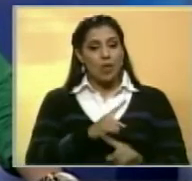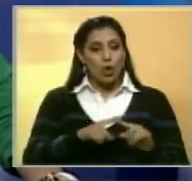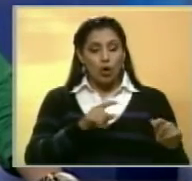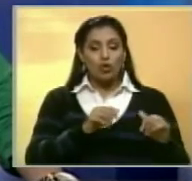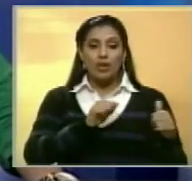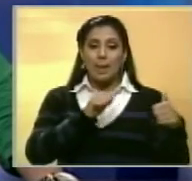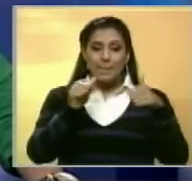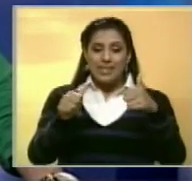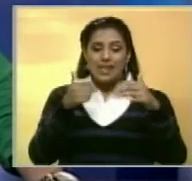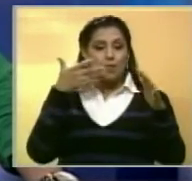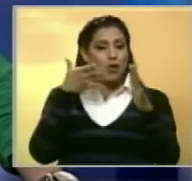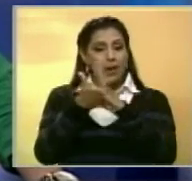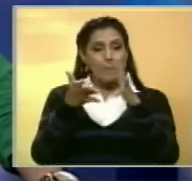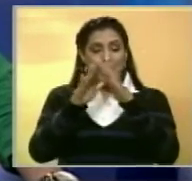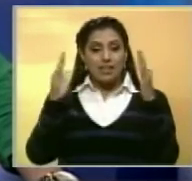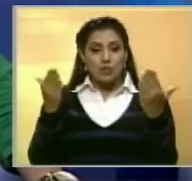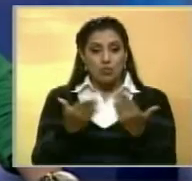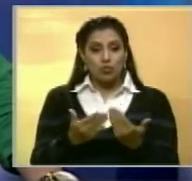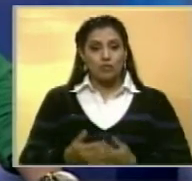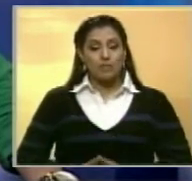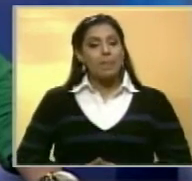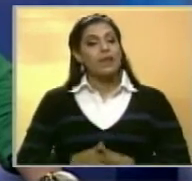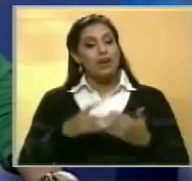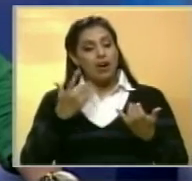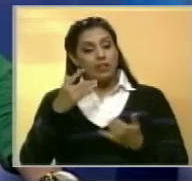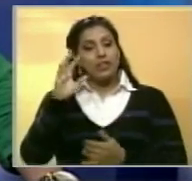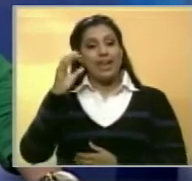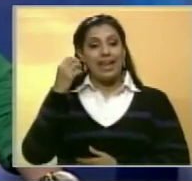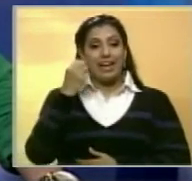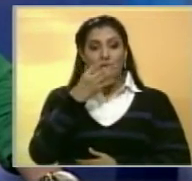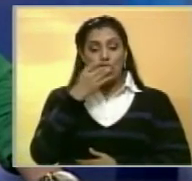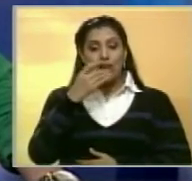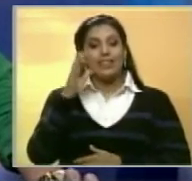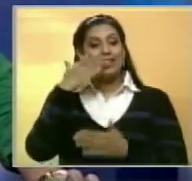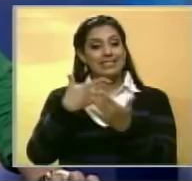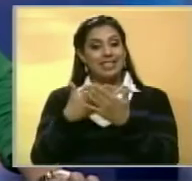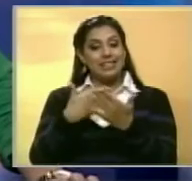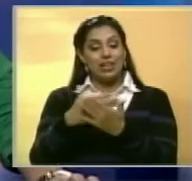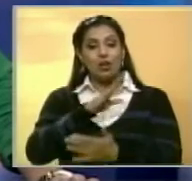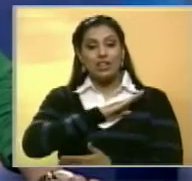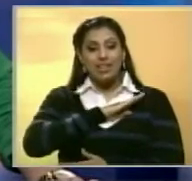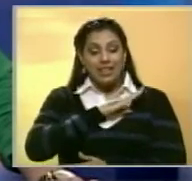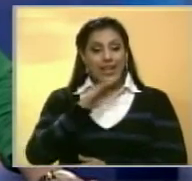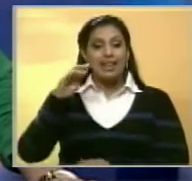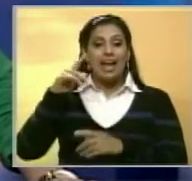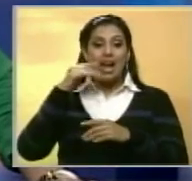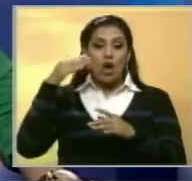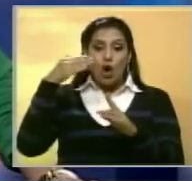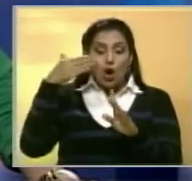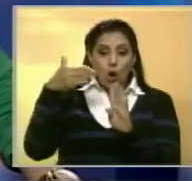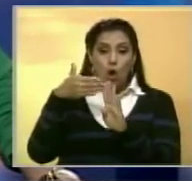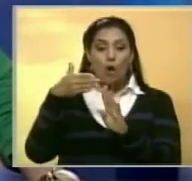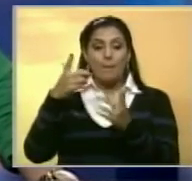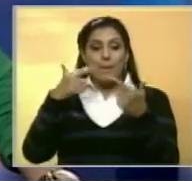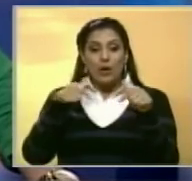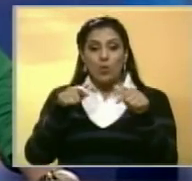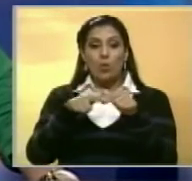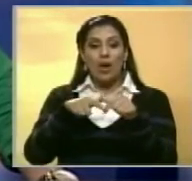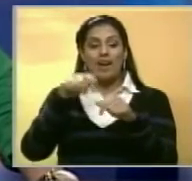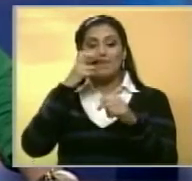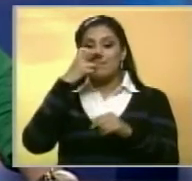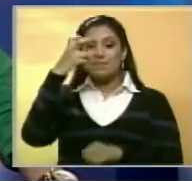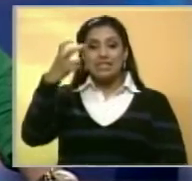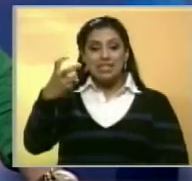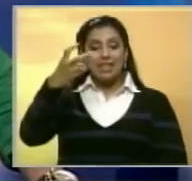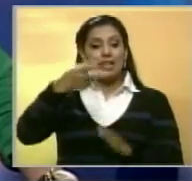Iniciamos nuestro recorrido por lo que pasa en el mundo en Orlando, donde testigos afirmaron que Omar Martin, el atacante del bar Pulse, solía